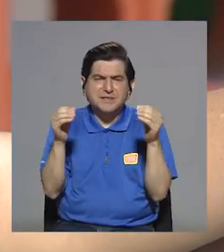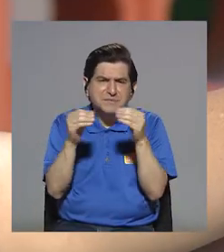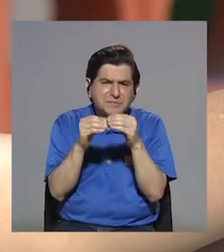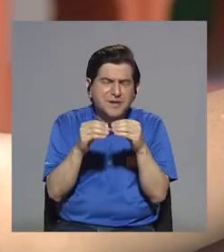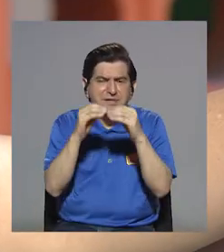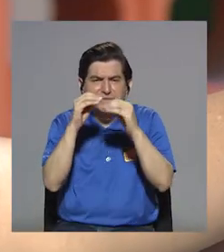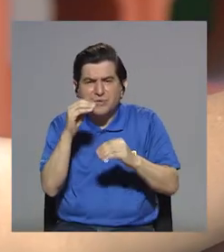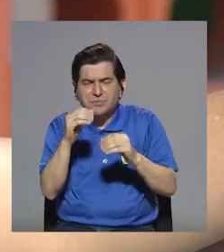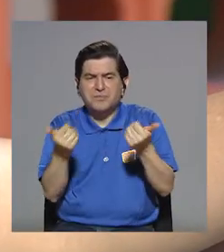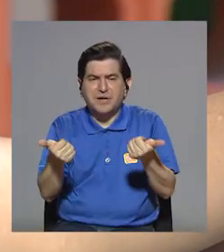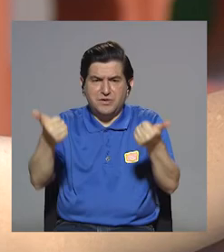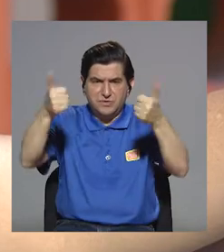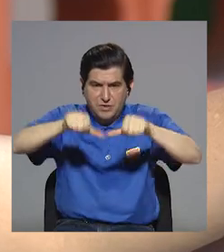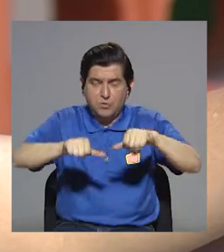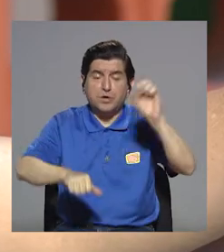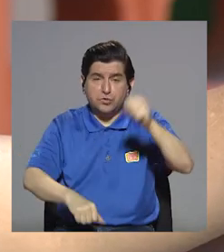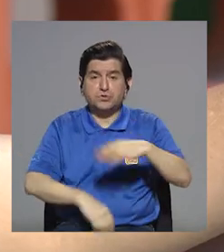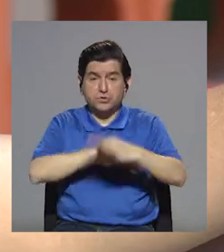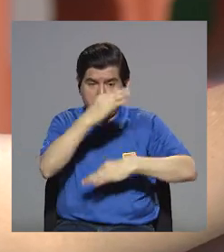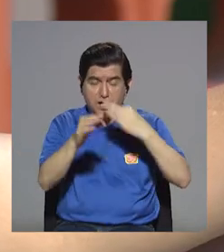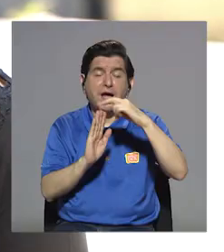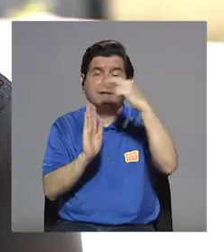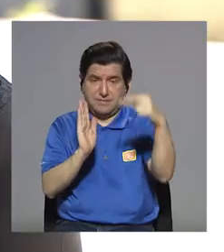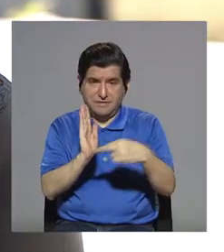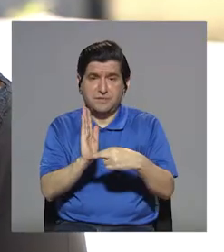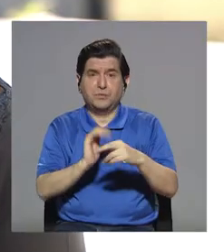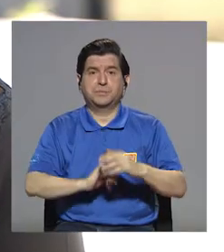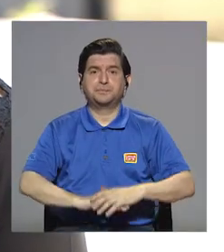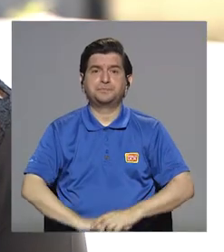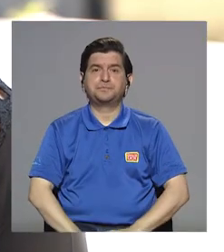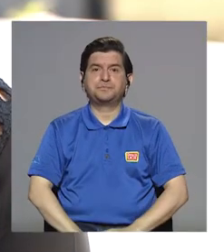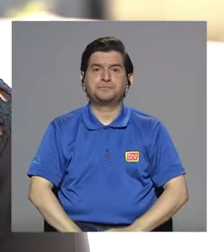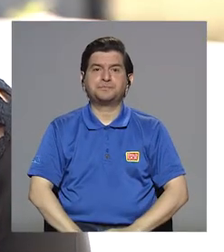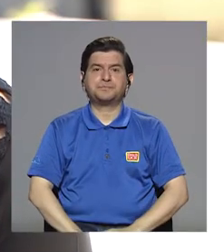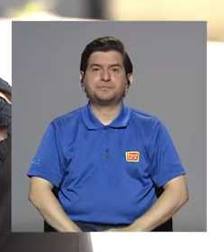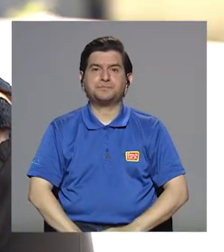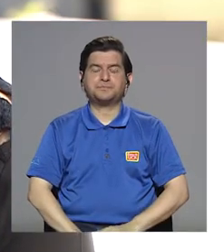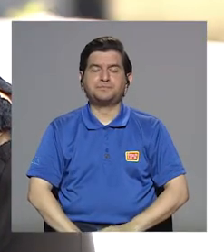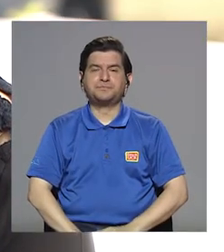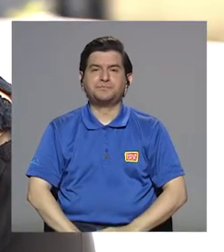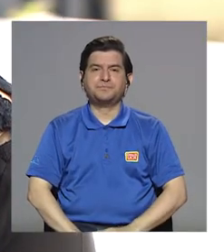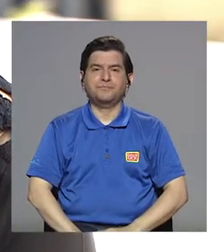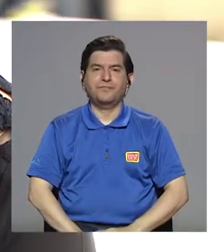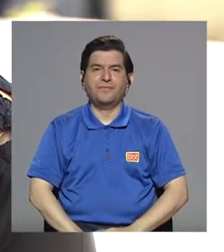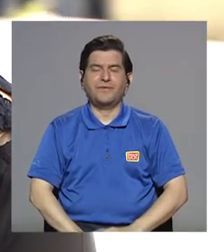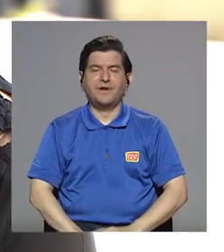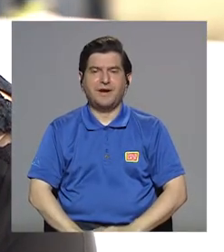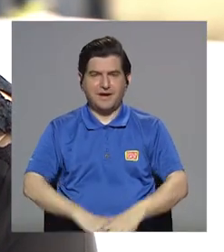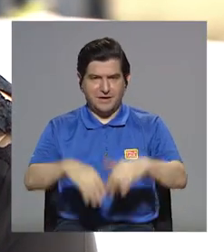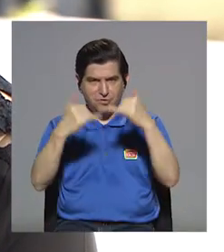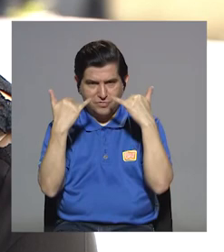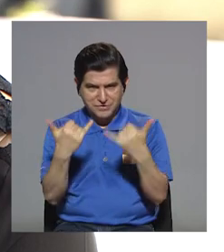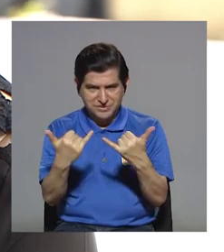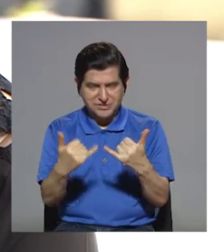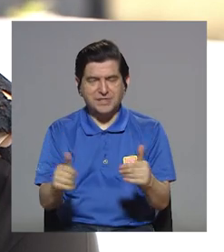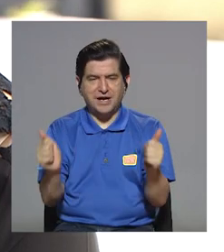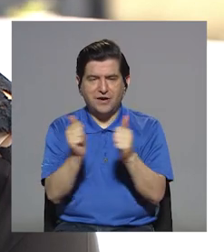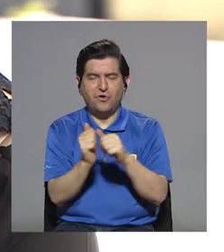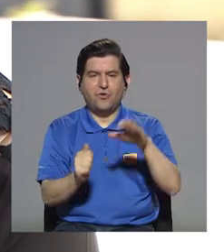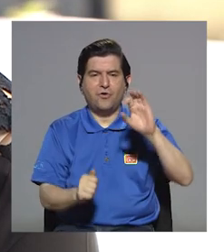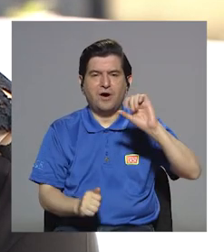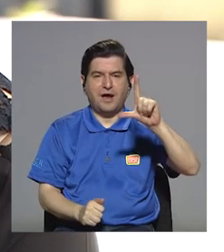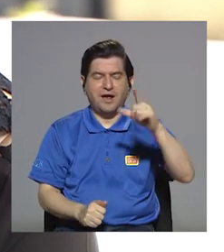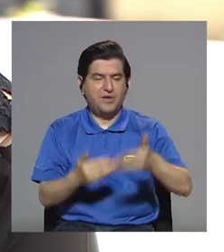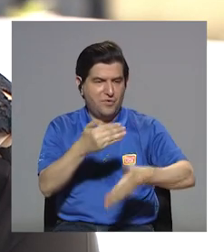o menos productos de acuerdo a lo que sea. Exactamente, de acuerdo al tipo de reglamento que tenga. Ok, ok. Y entonces, digamos, bueno, ya con base en esto y con la cantidad de